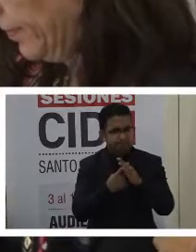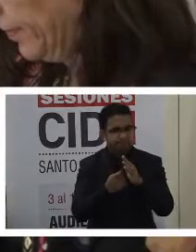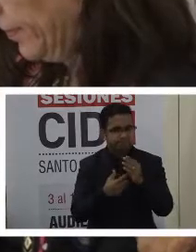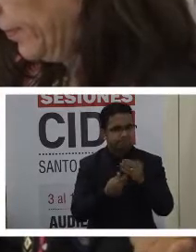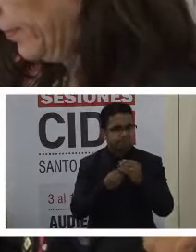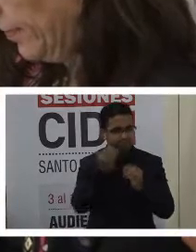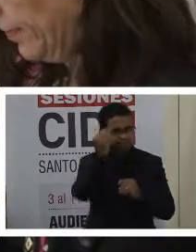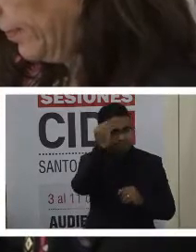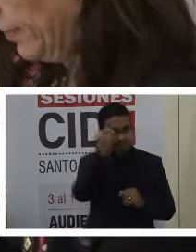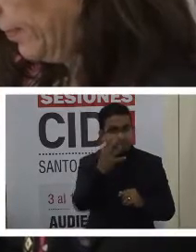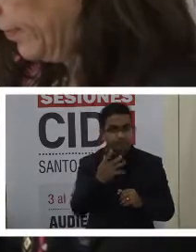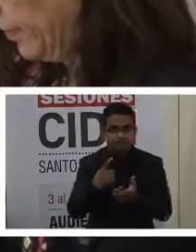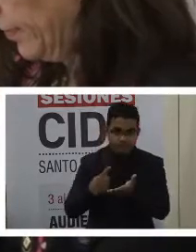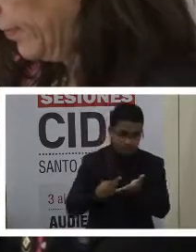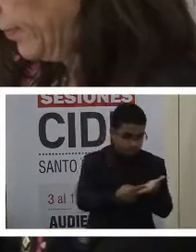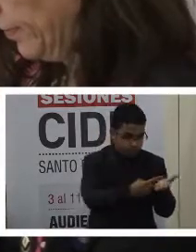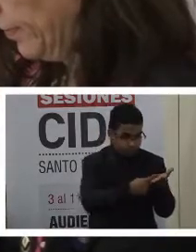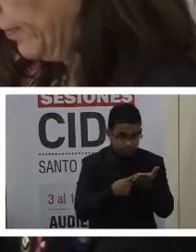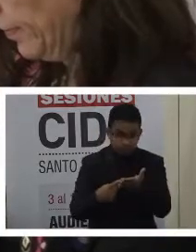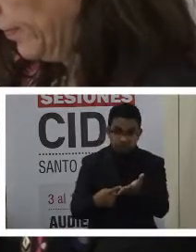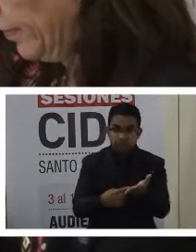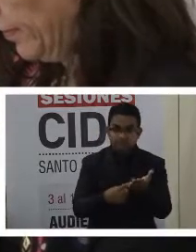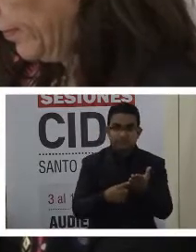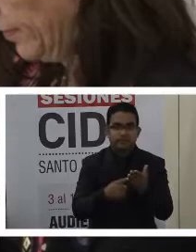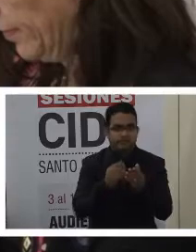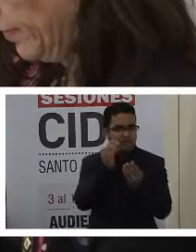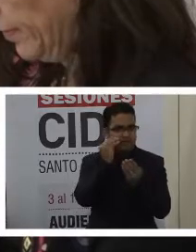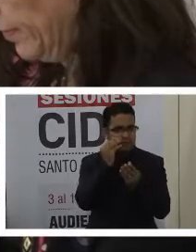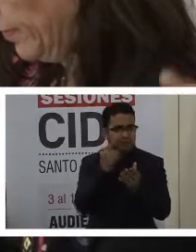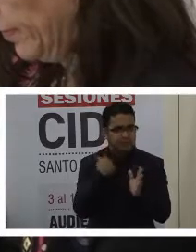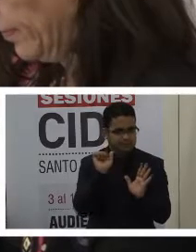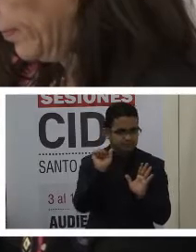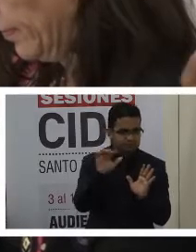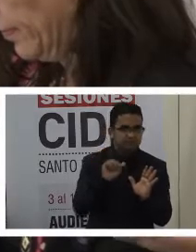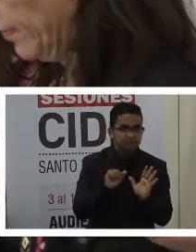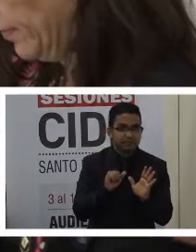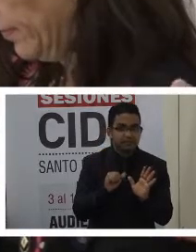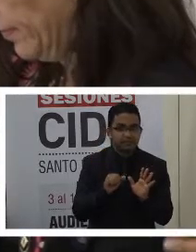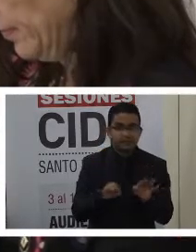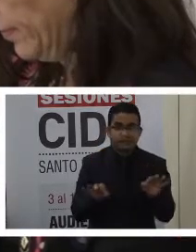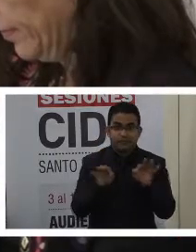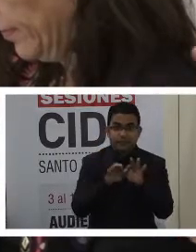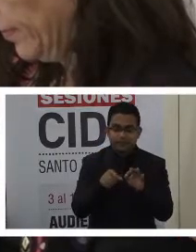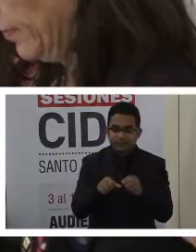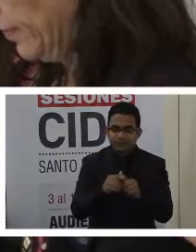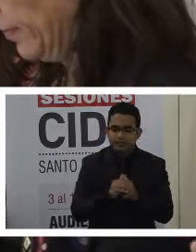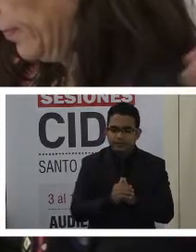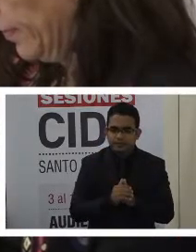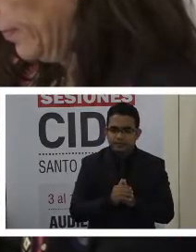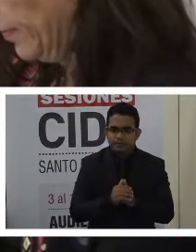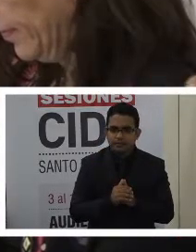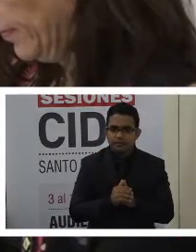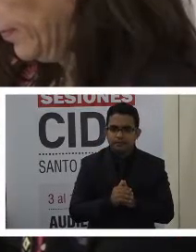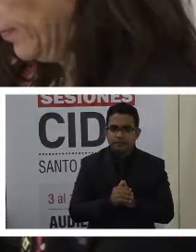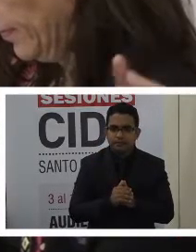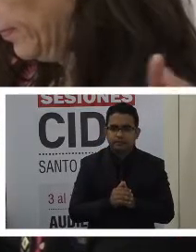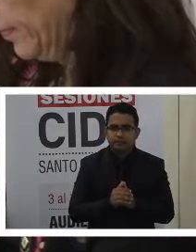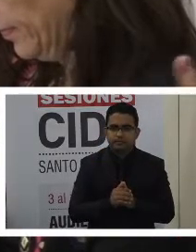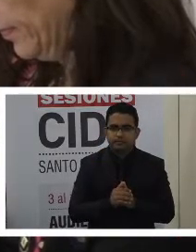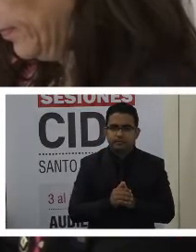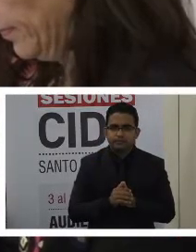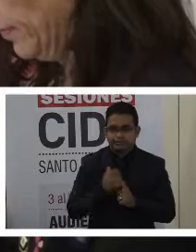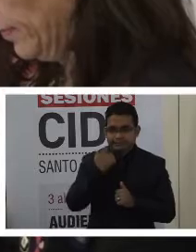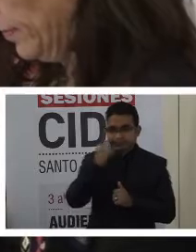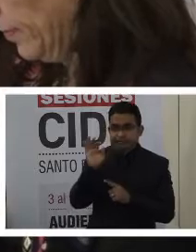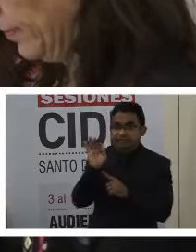sido comentado aquí y solo a título de información lo hago porque si bien no tiene que ver directamente con el tema de la audiencia, como fue